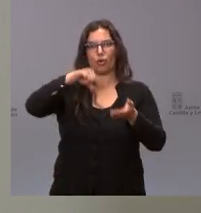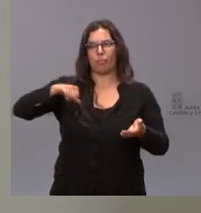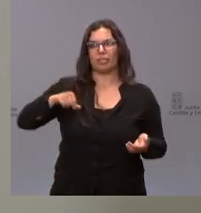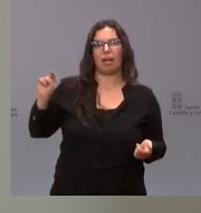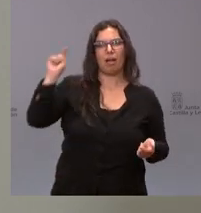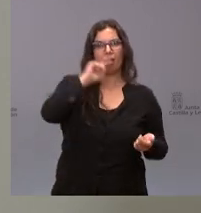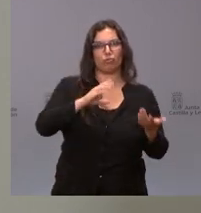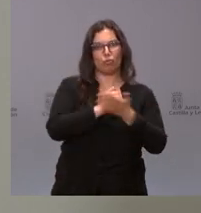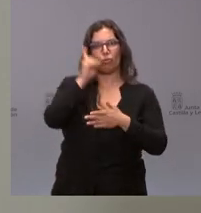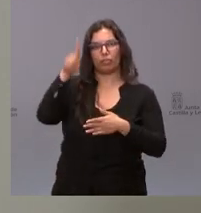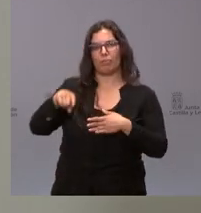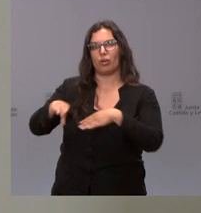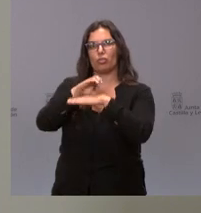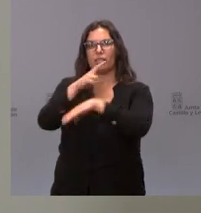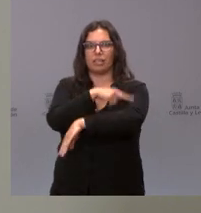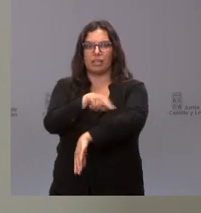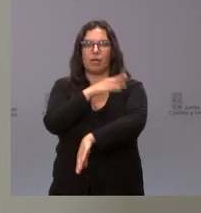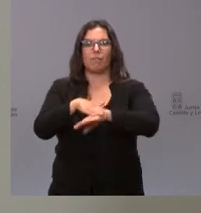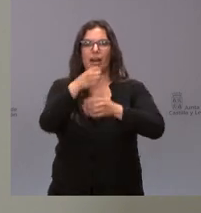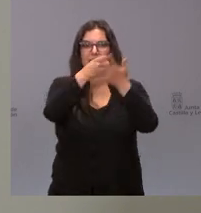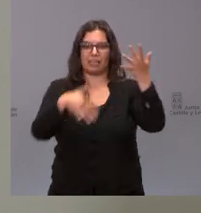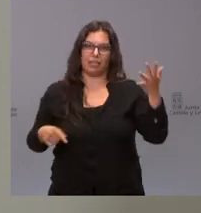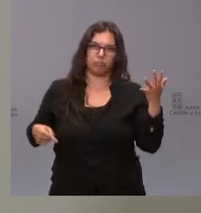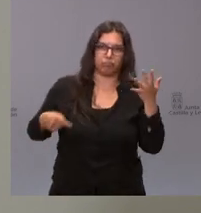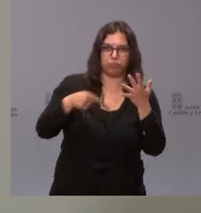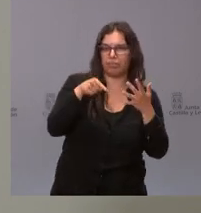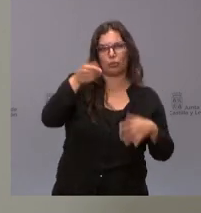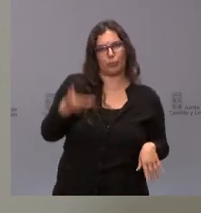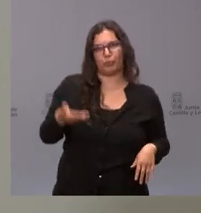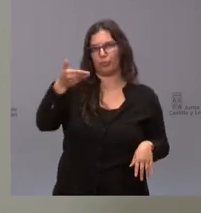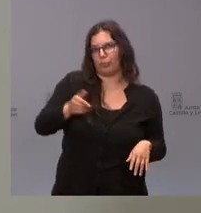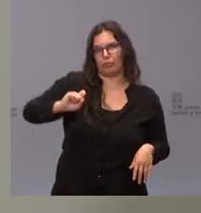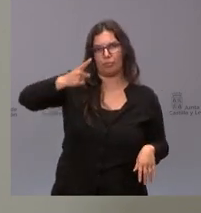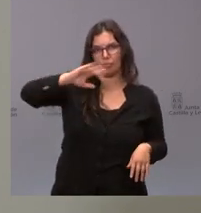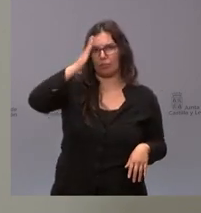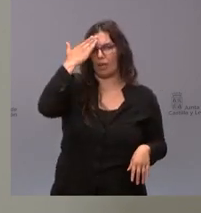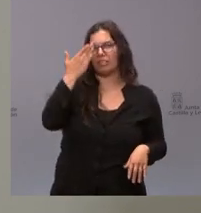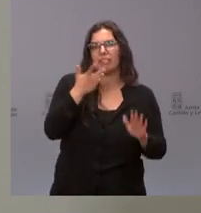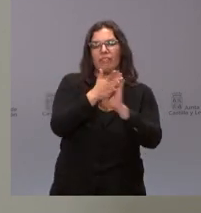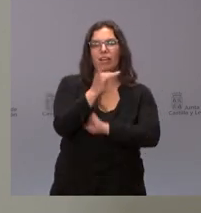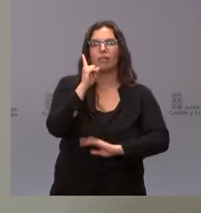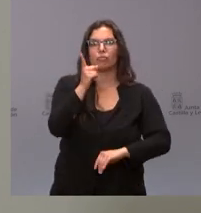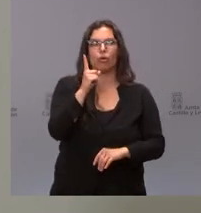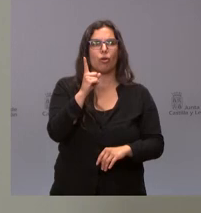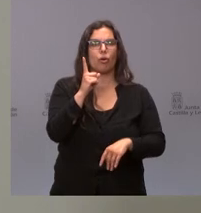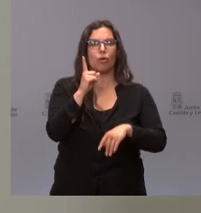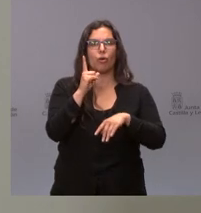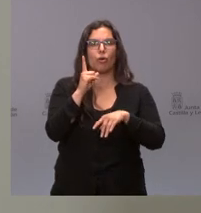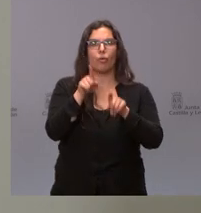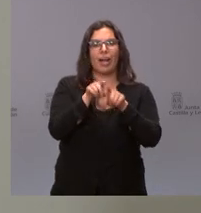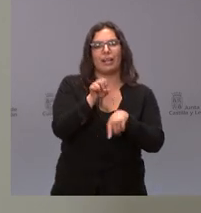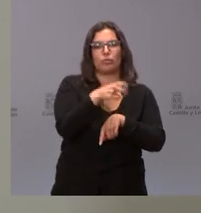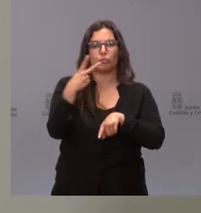también de la Consejería de Sanidad de ir reduciendo esta lista de espera esto es básico no se trata solo de que valoremos un resultado concreto